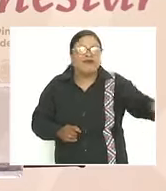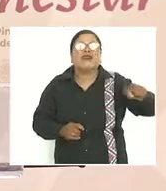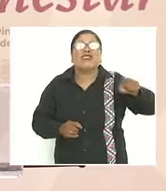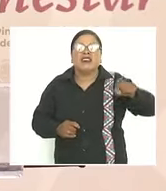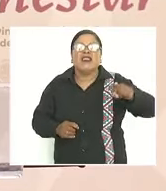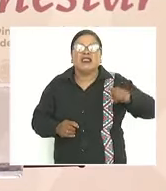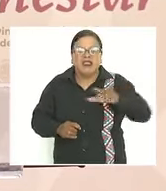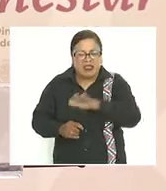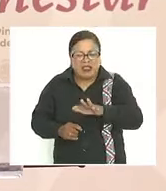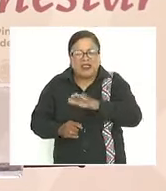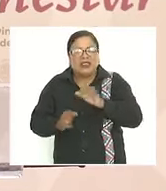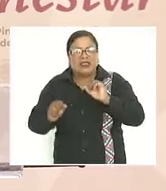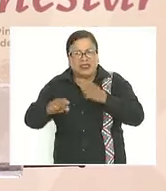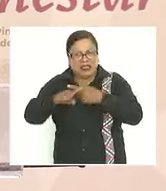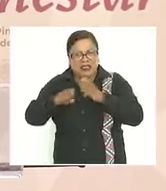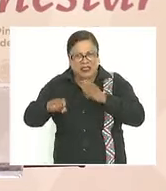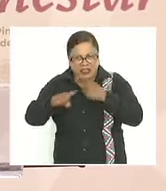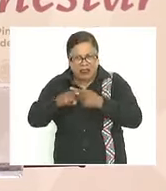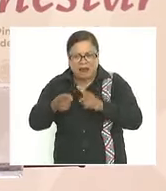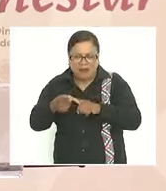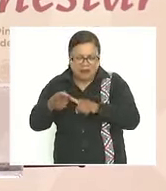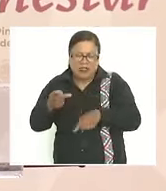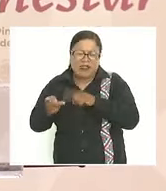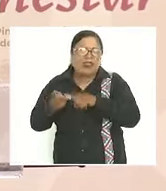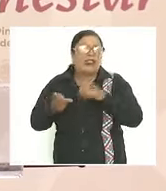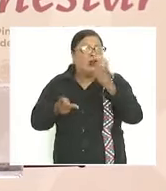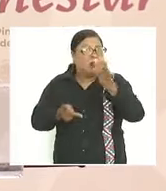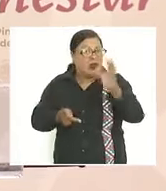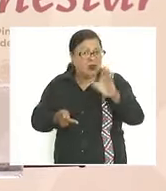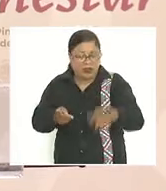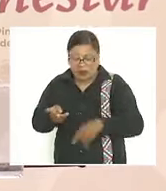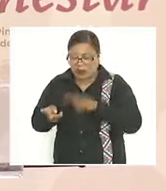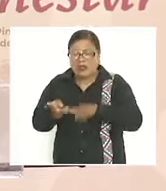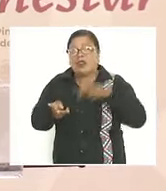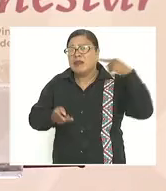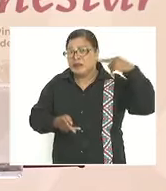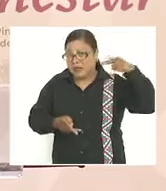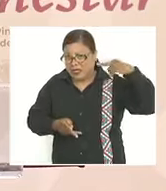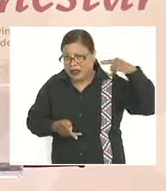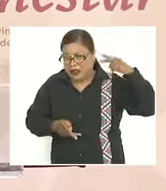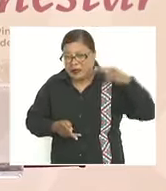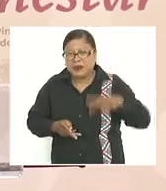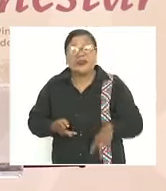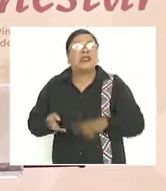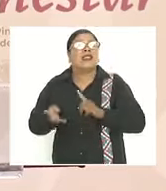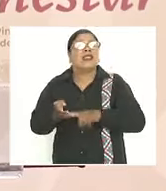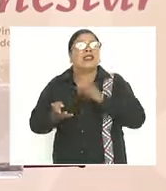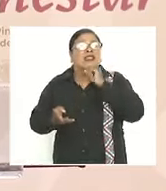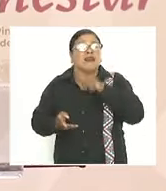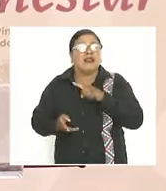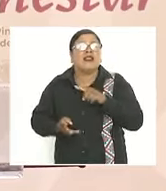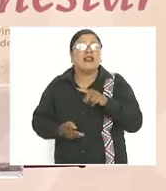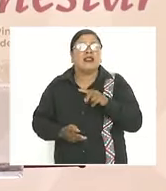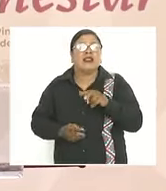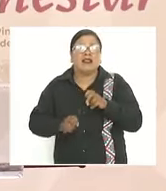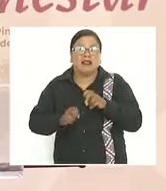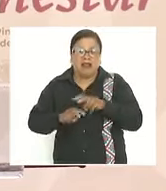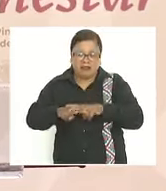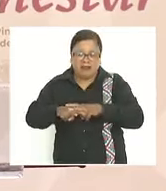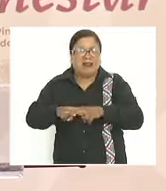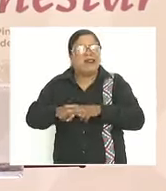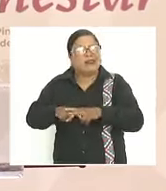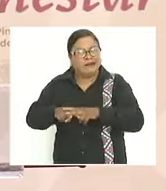y el puerto de Cuatzacoalcos y el puerto de Veracruz y también la vía del